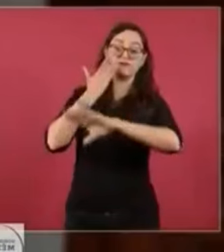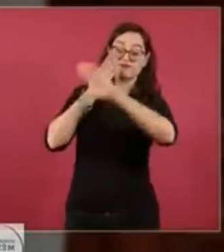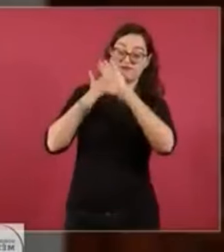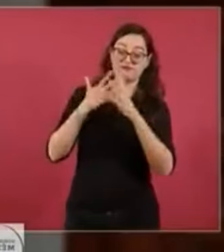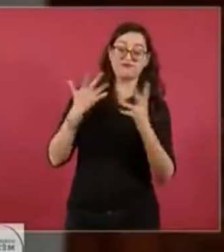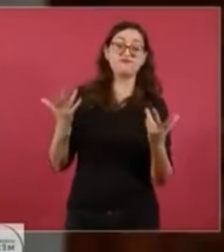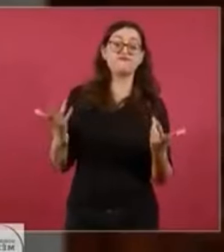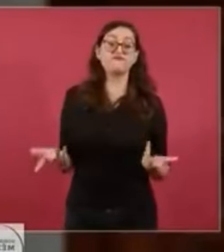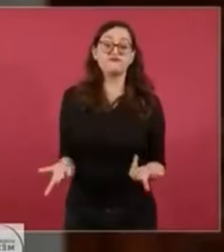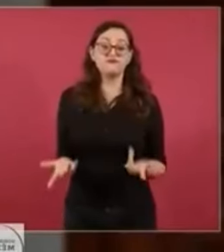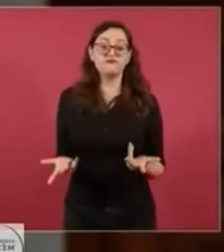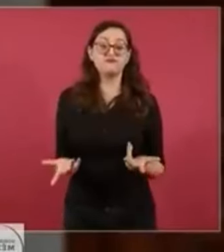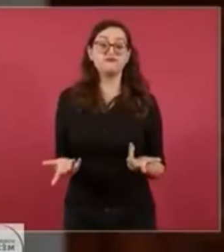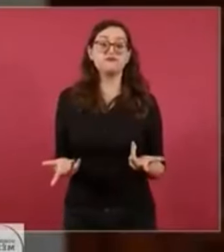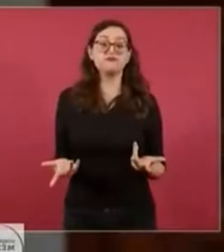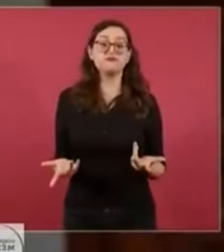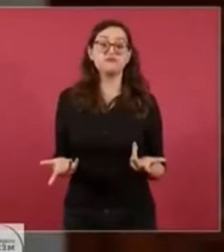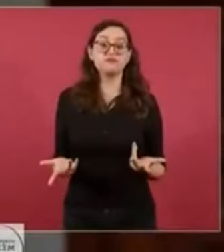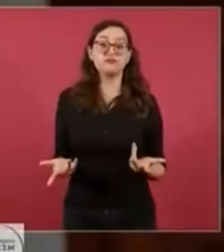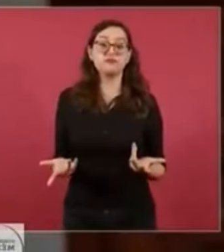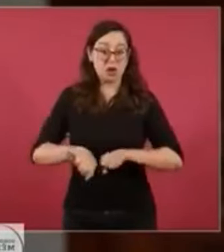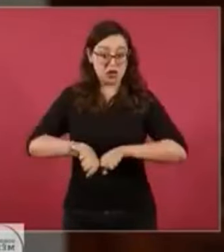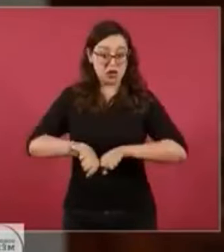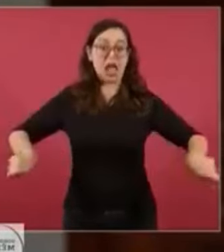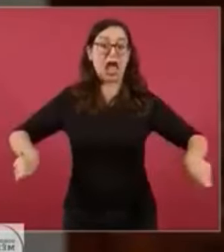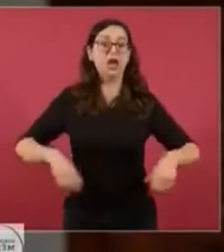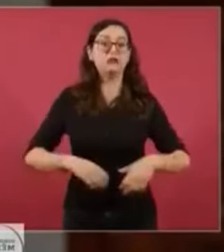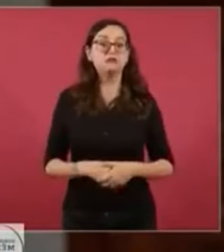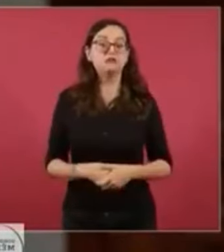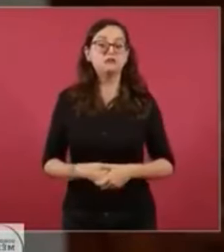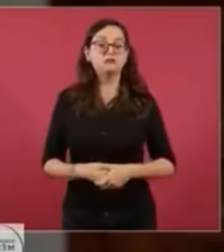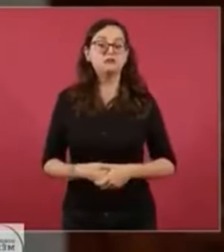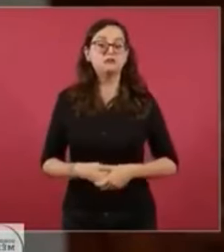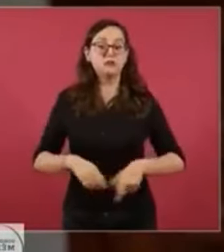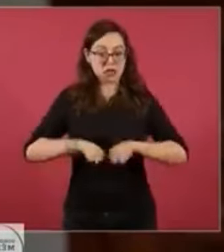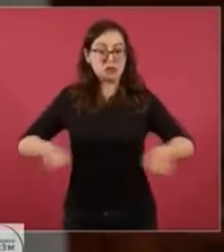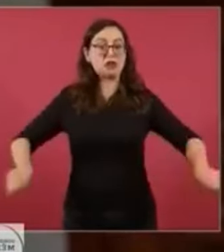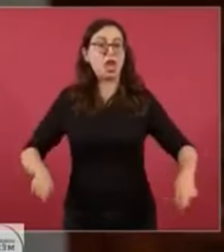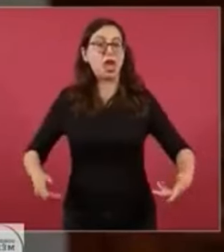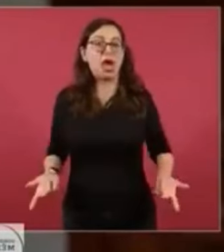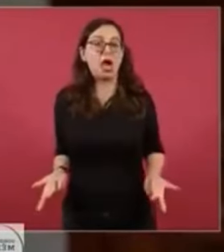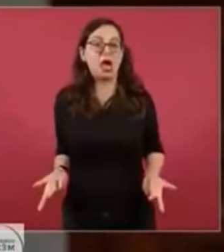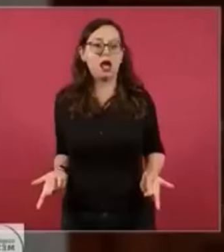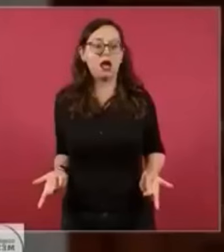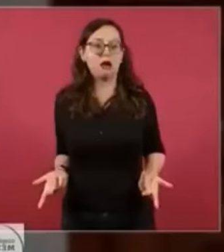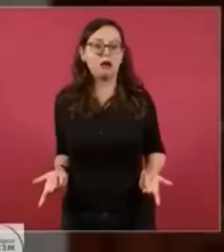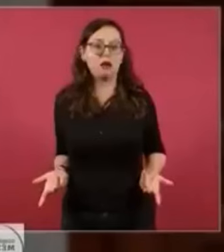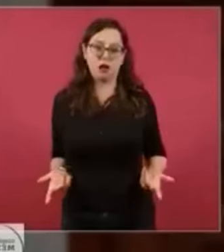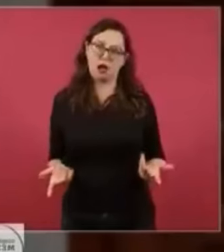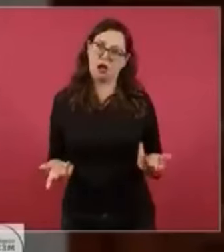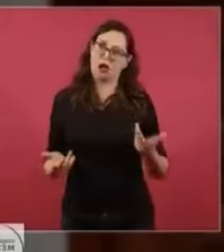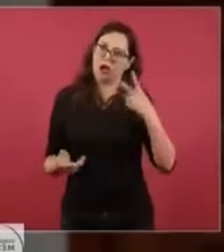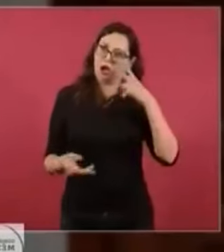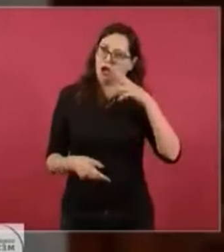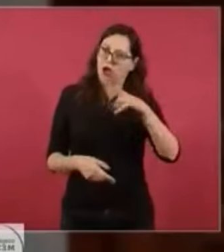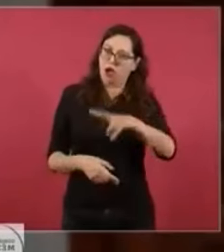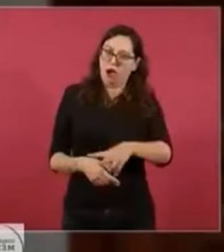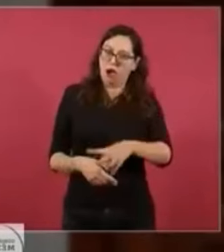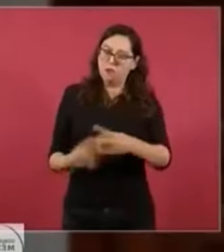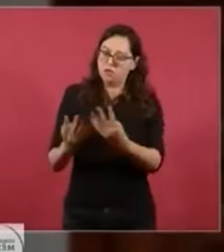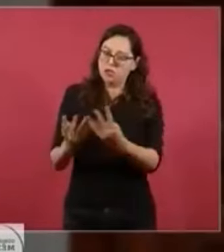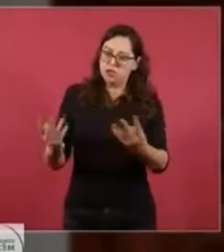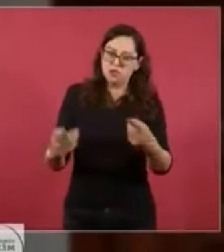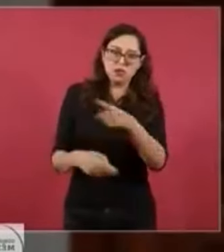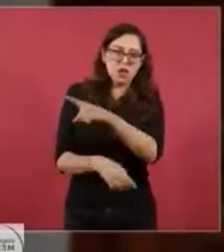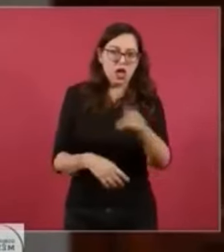y la libertad de expresión. Ponen una reja, como si yo fuera a pasar por encima de ellos, hágame favor, todos están más altos que yo,